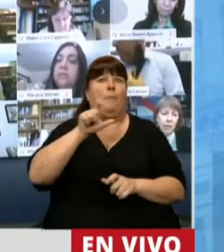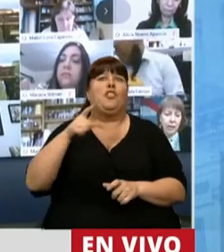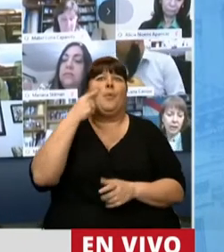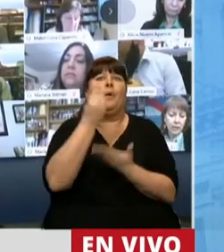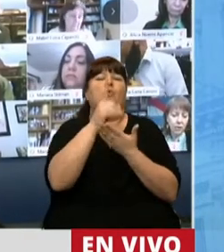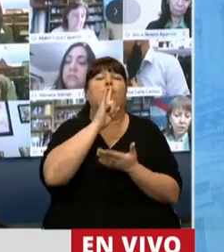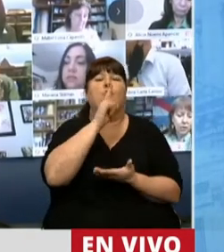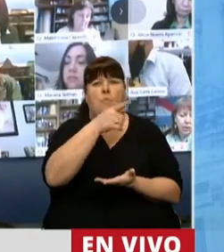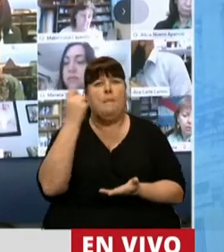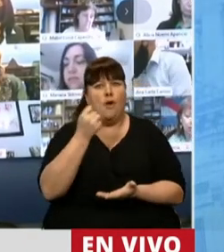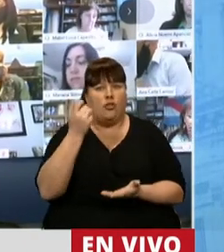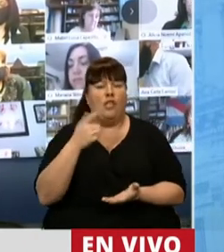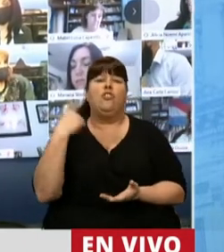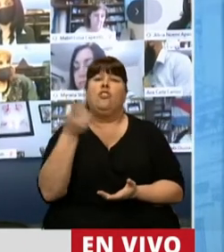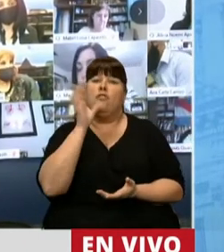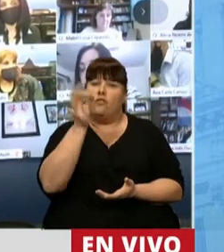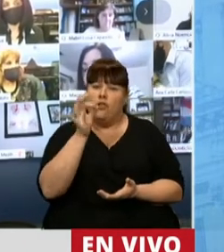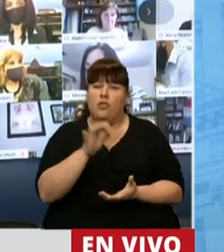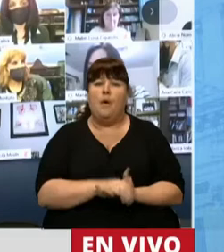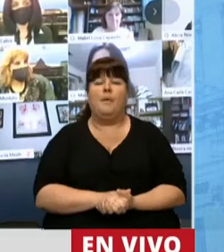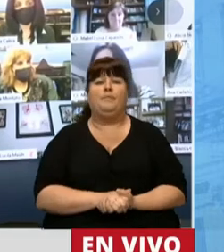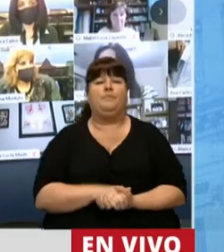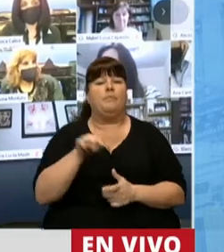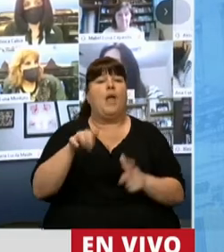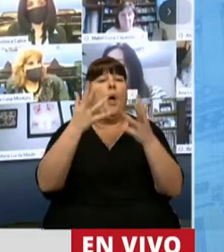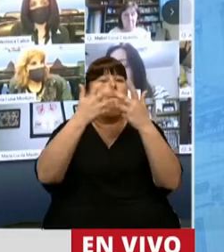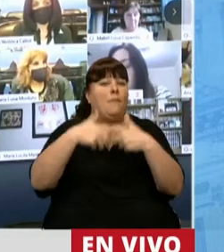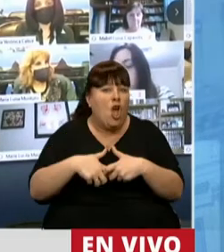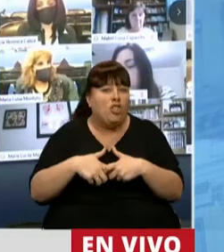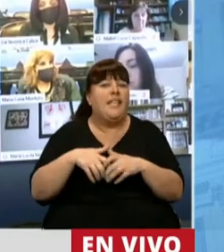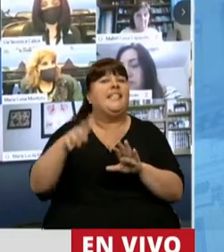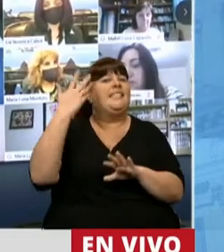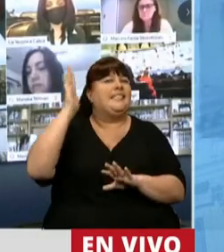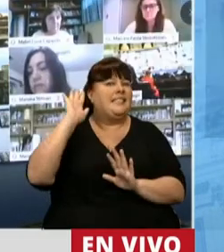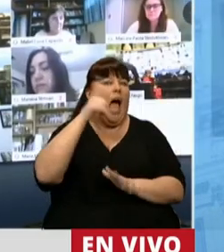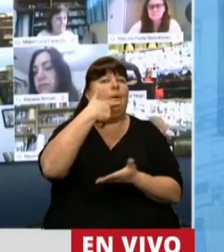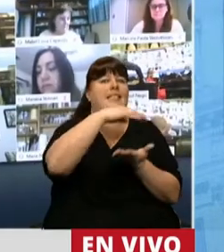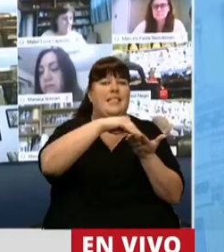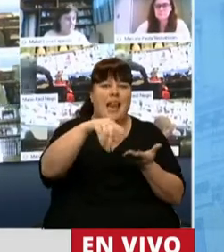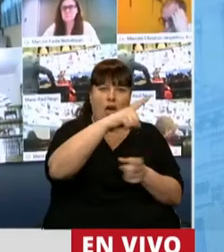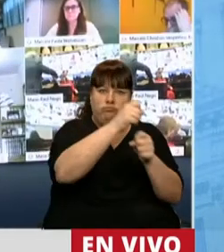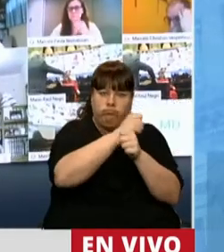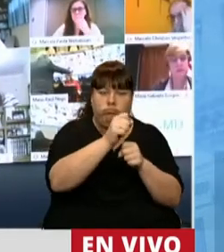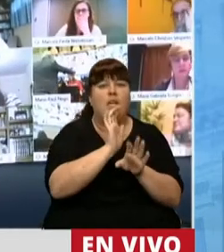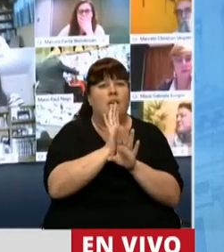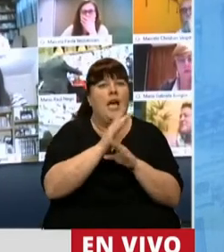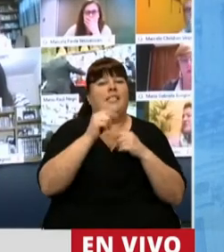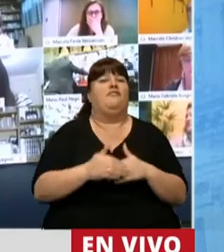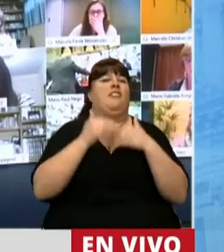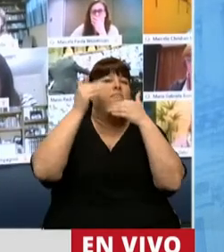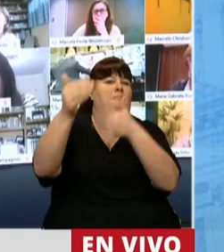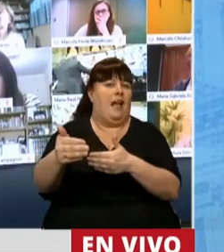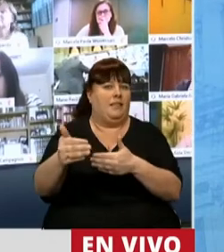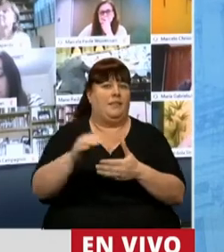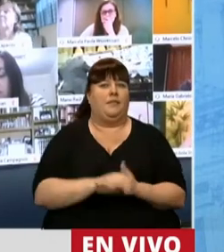tucumanos. Como todos sabemos, este proyecto que viene del Senado habla de la extensión